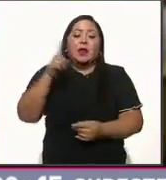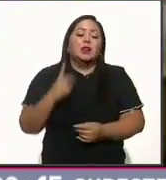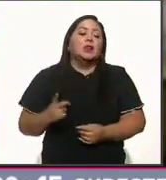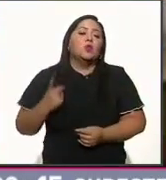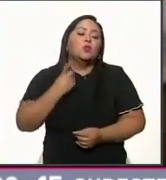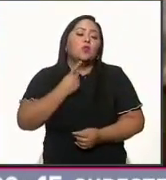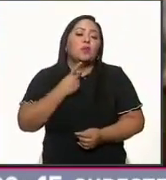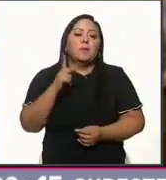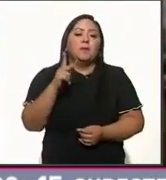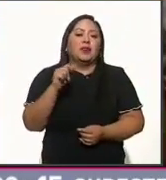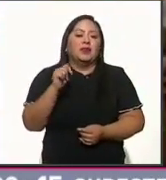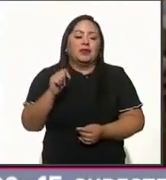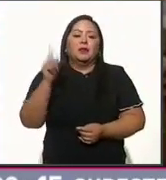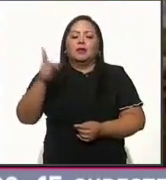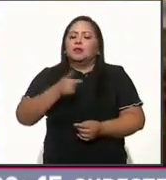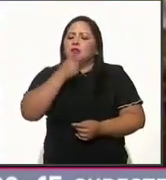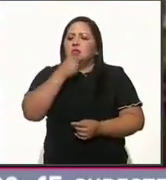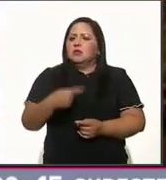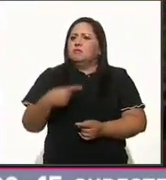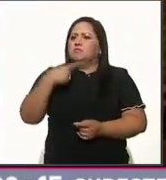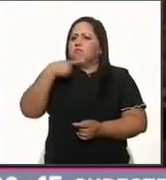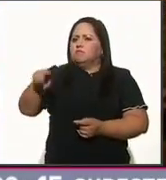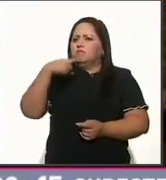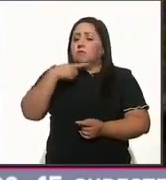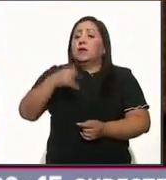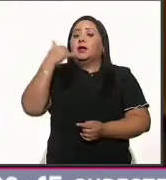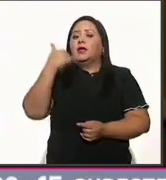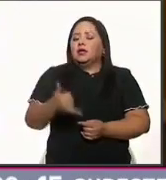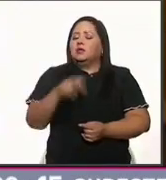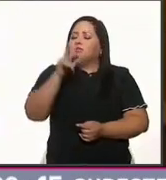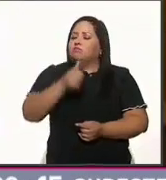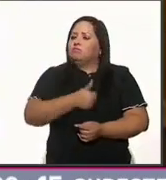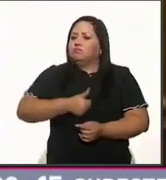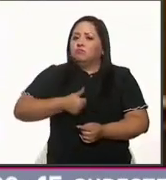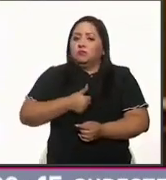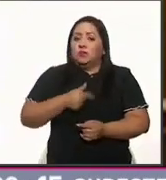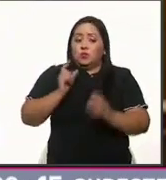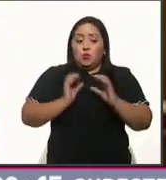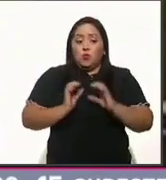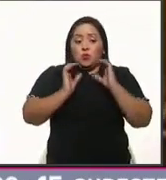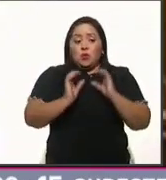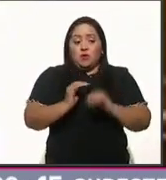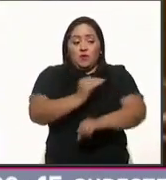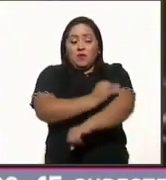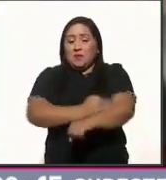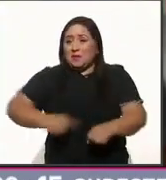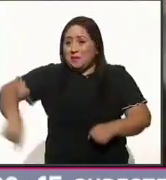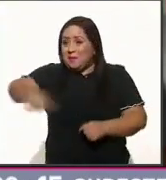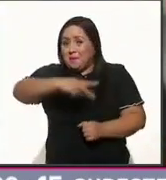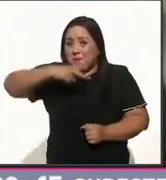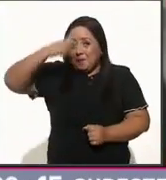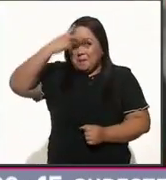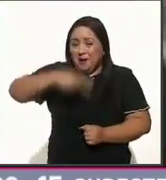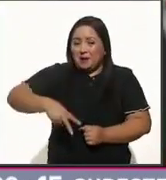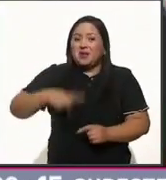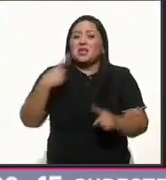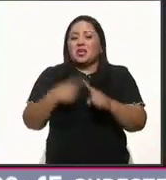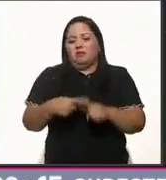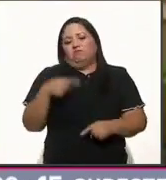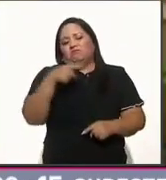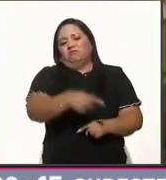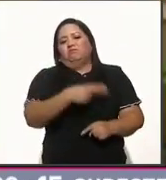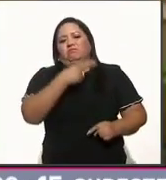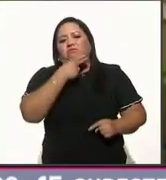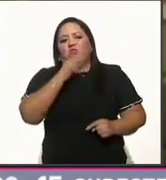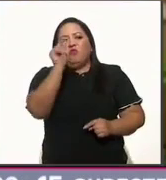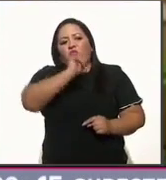diputado del PT reiteró las acusaciones y lamentó que el cuidado de las familias mexicanas estuviera a cargo